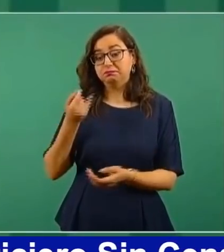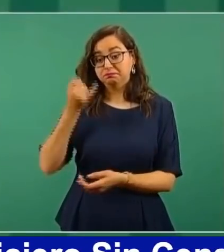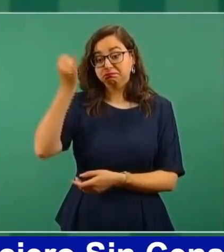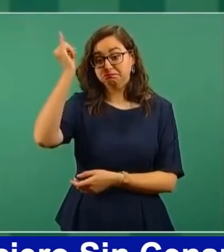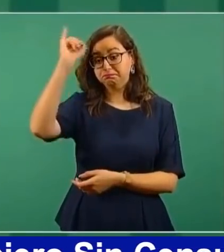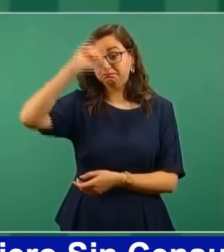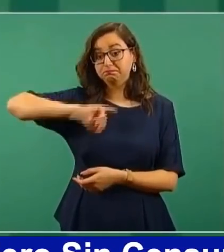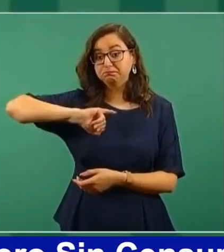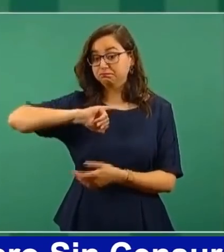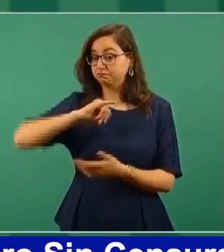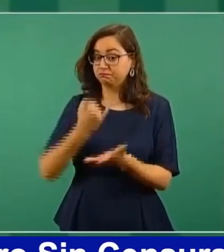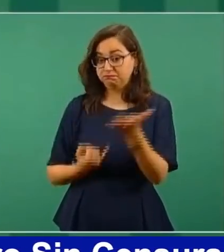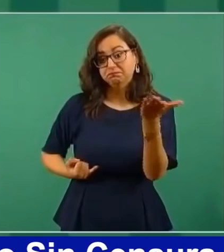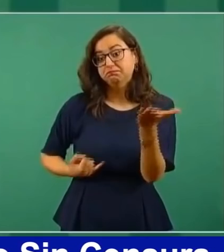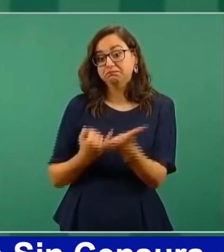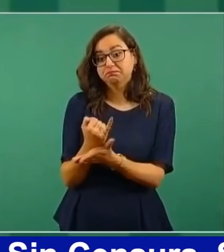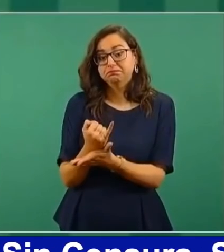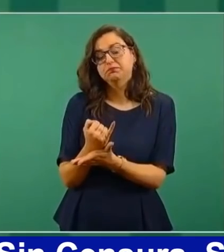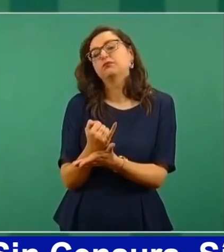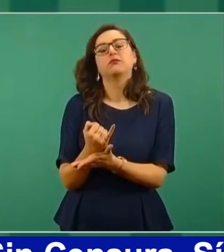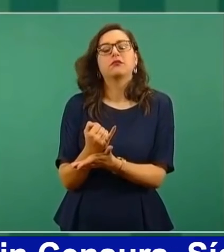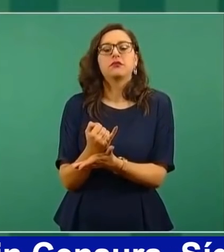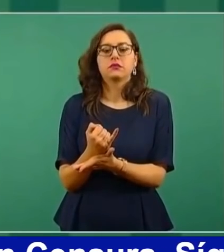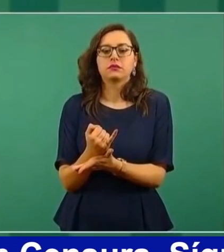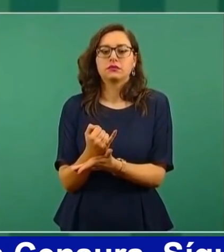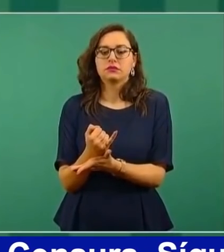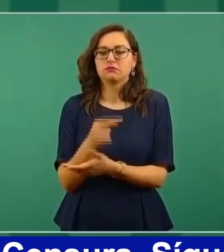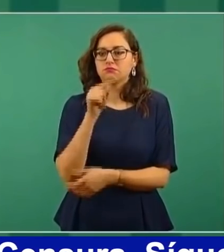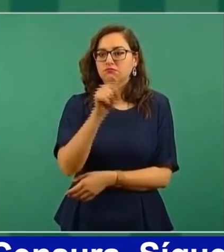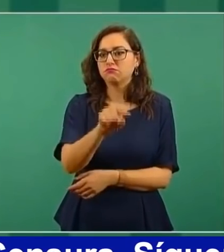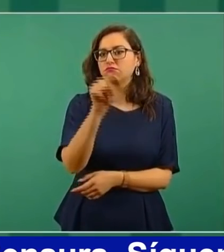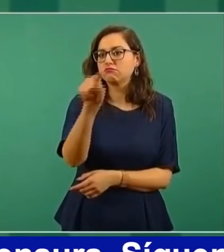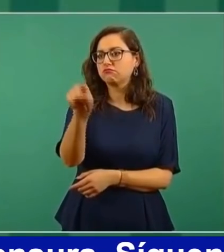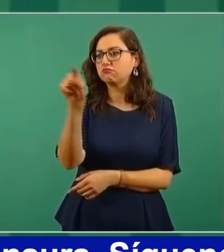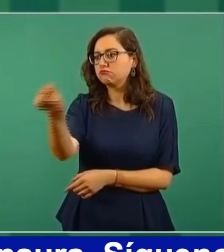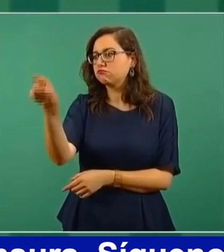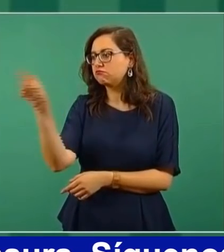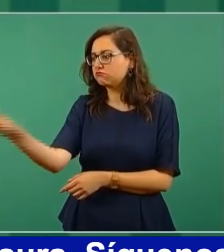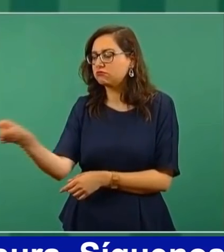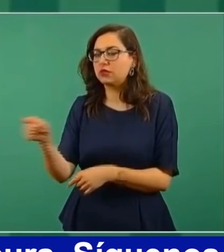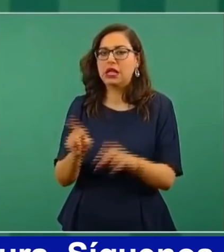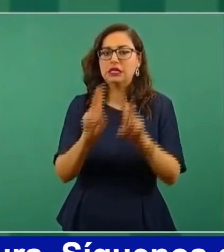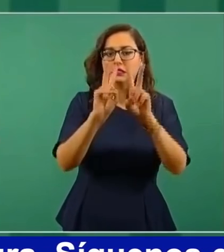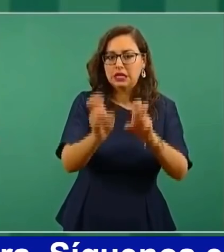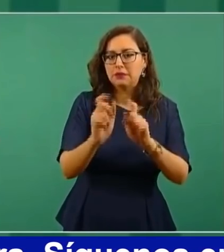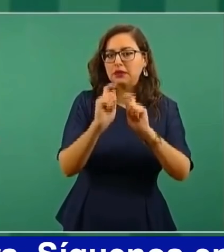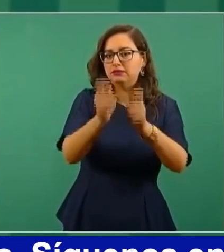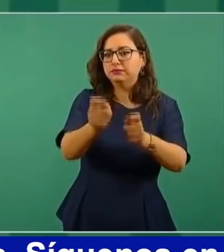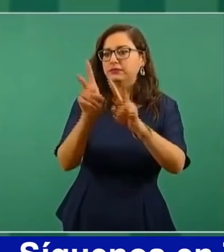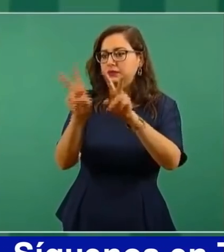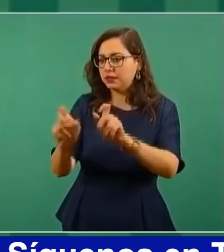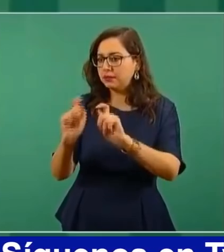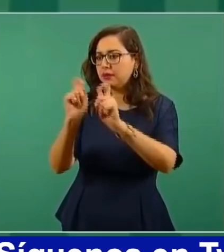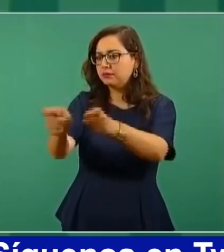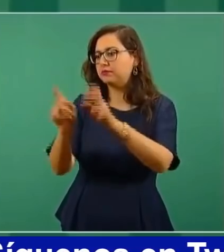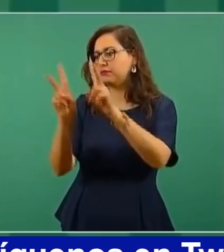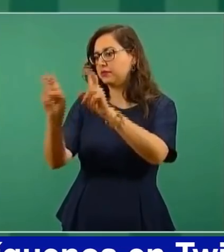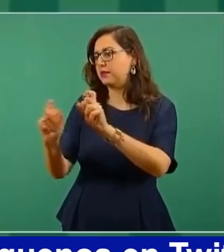información, sobre qué se va a